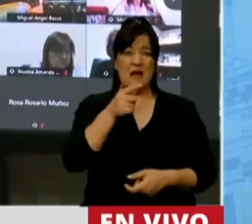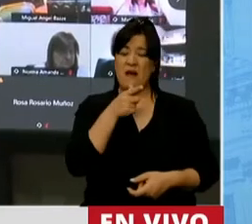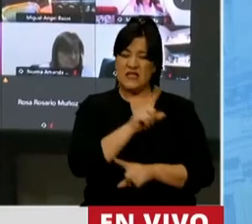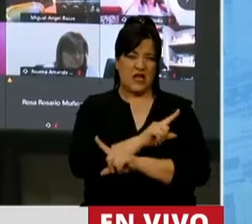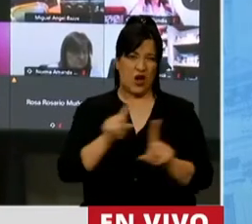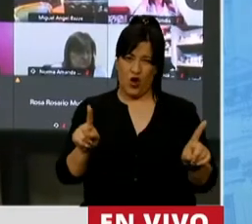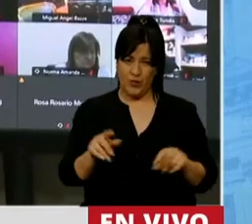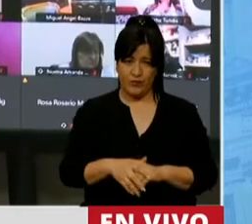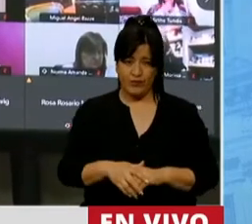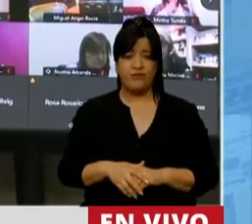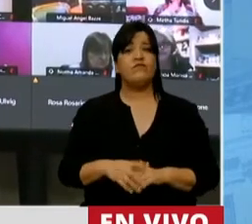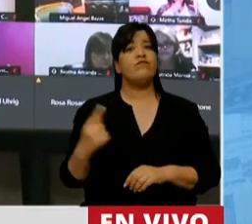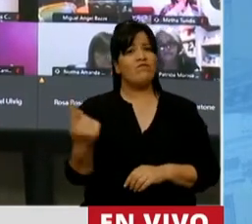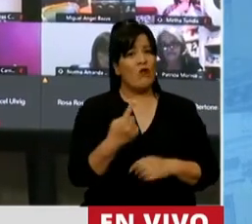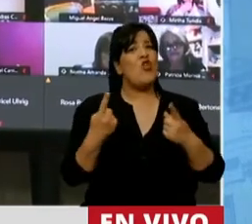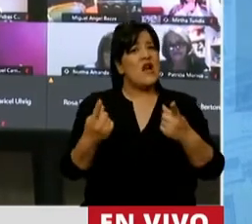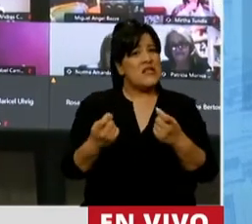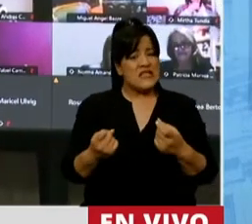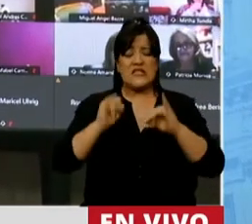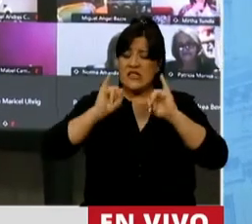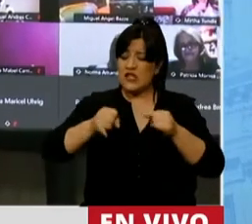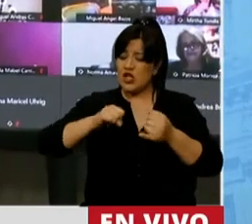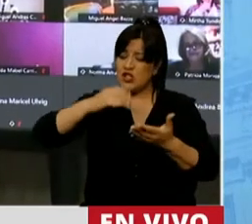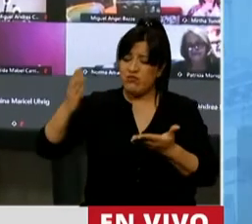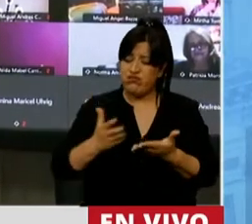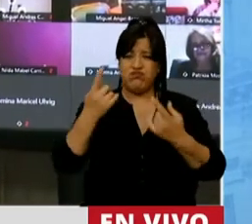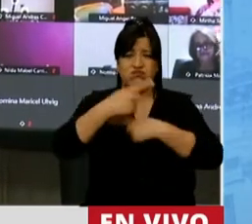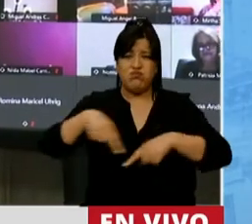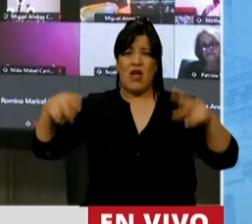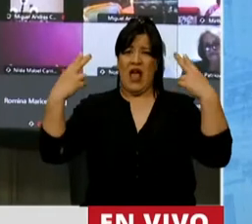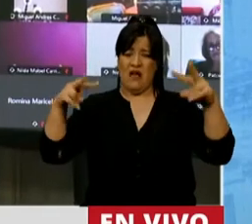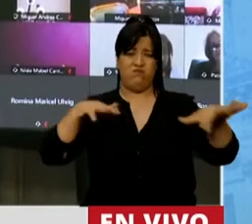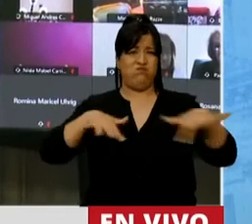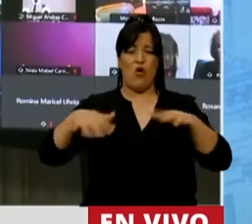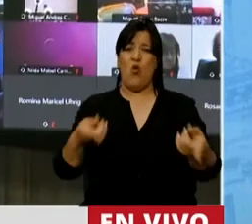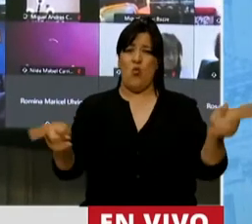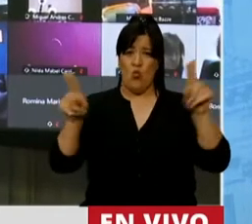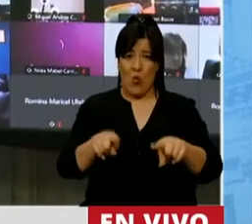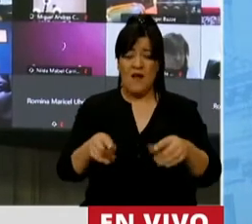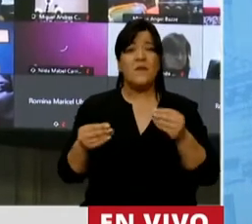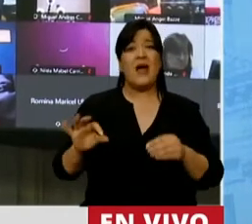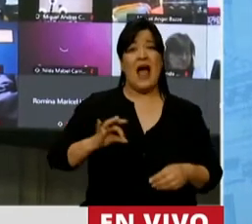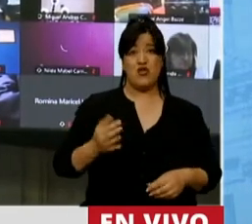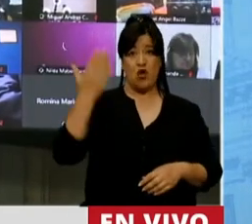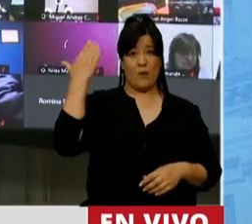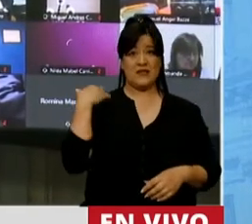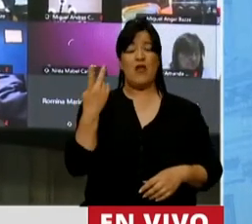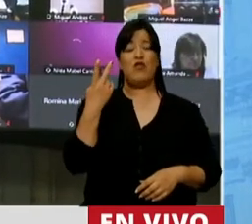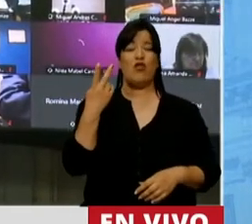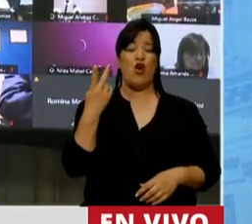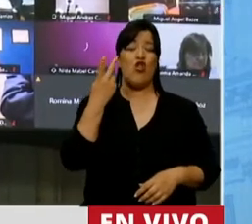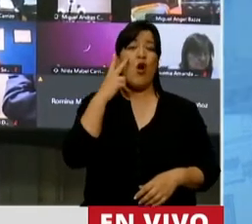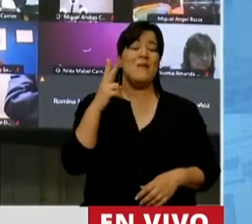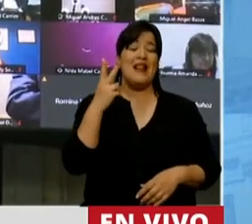Necesitamos la necesidad de la reactivación de este sector. En 2019, señor Presidente, señores diputados,